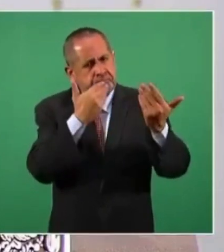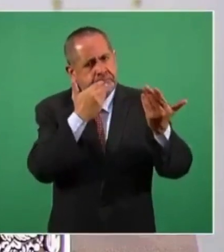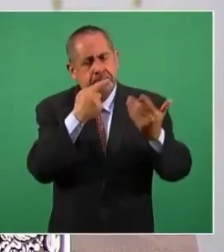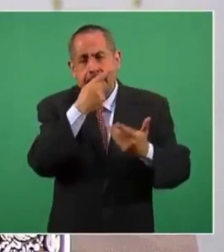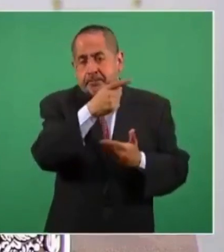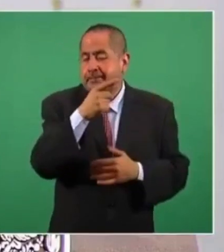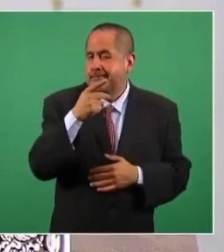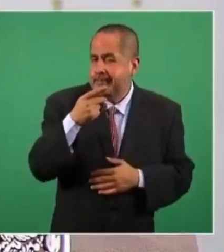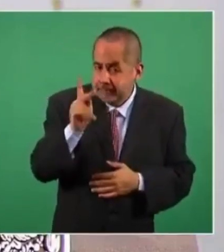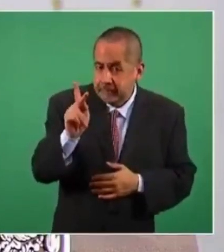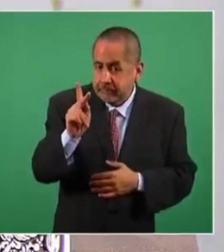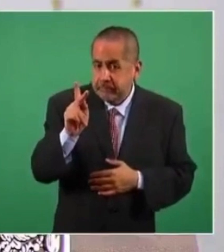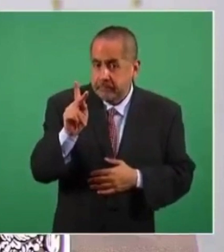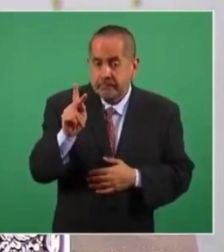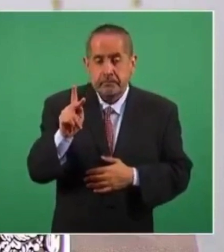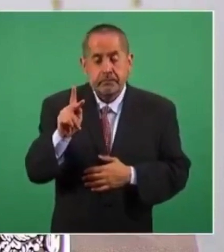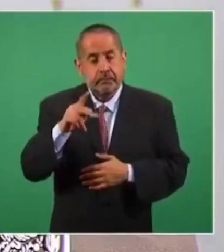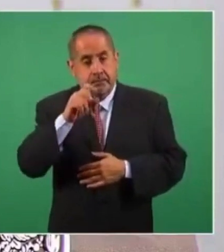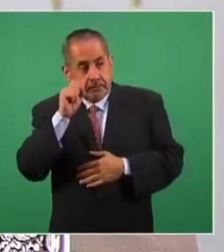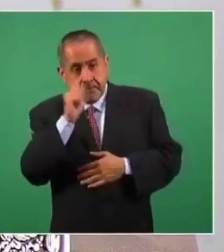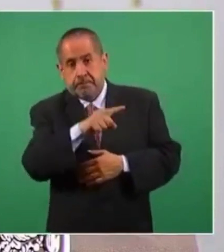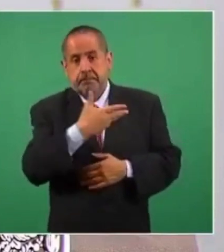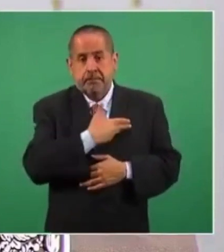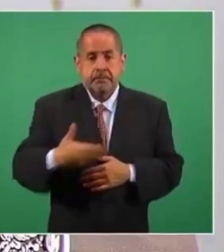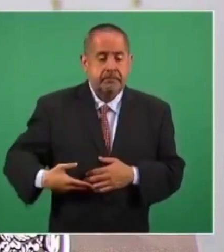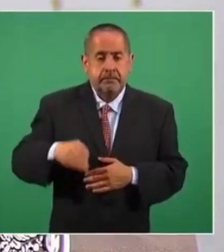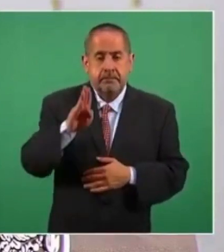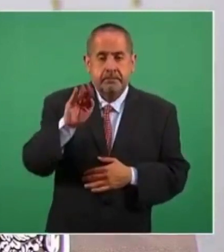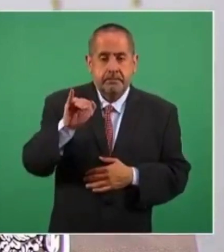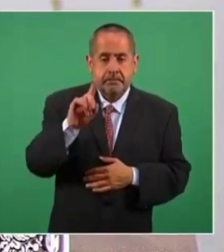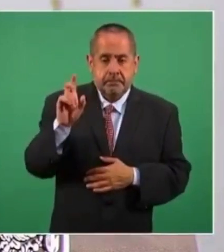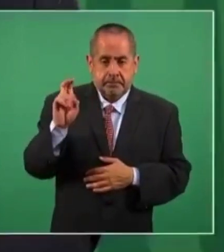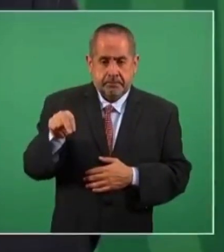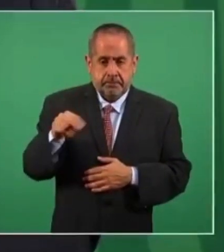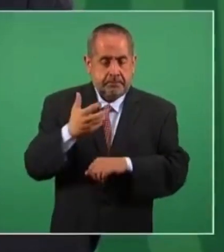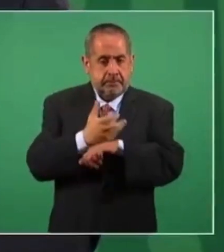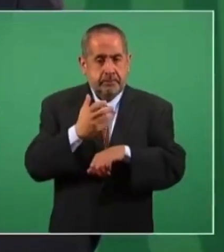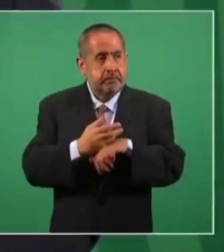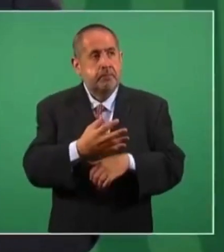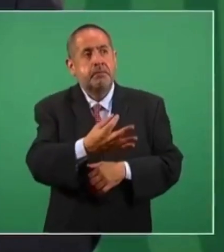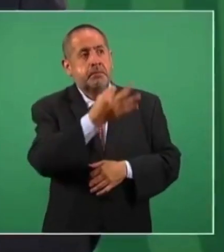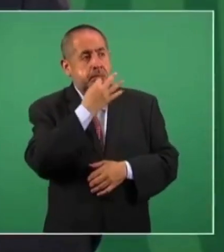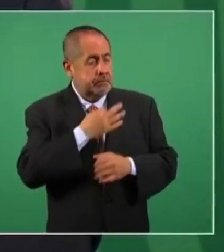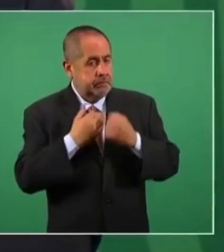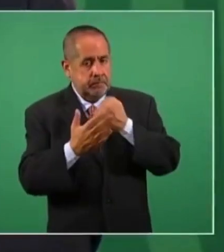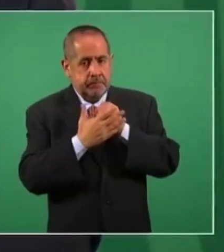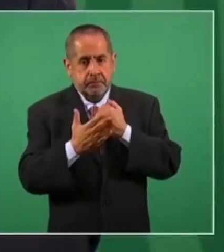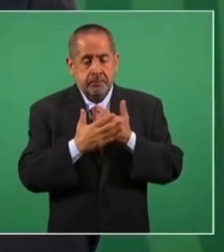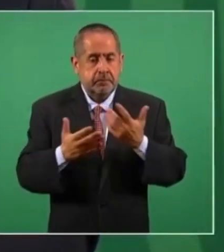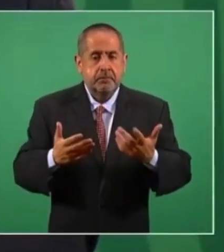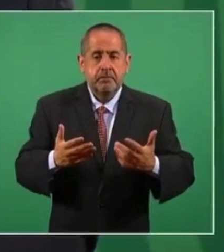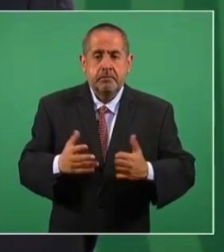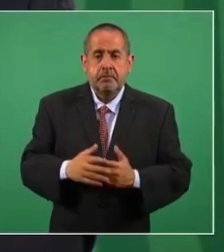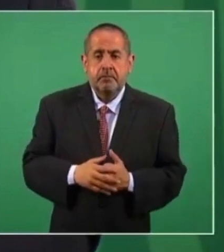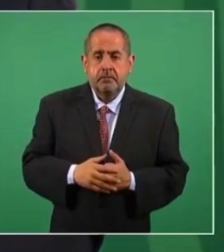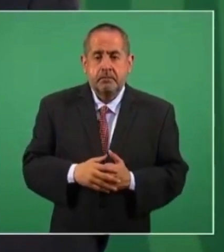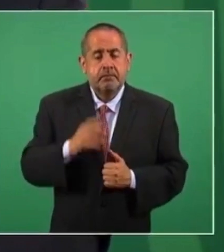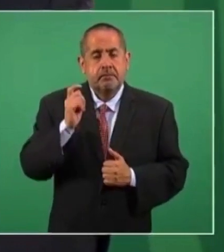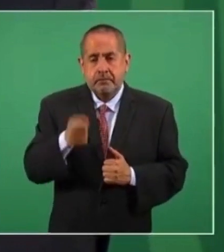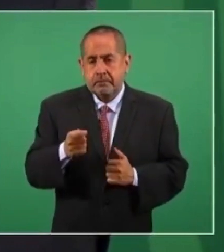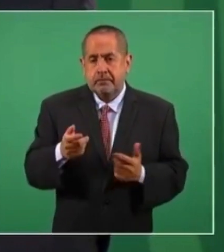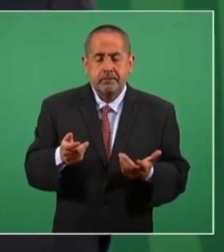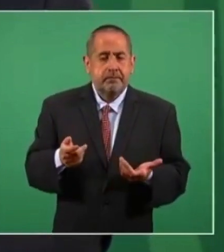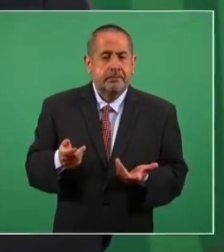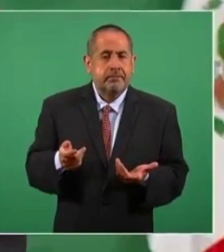Pero el mismo presidente Biden me ha informado de que